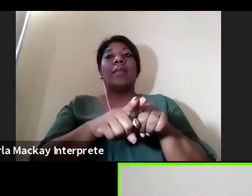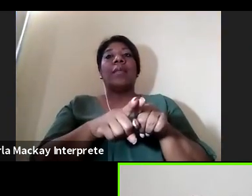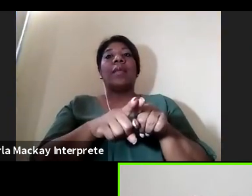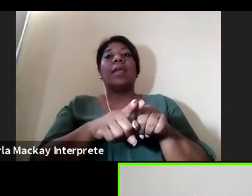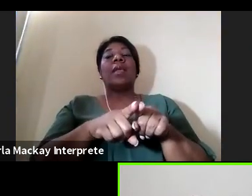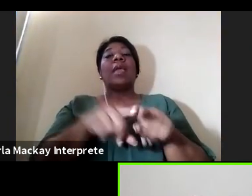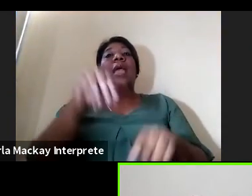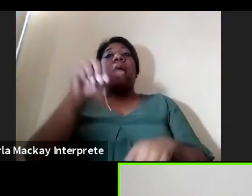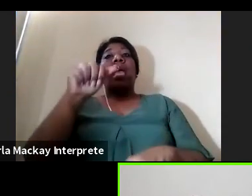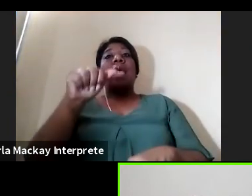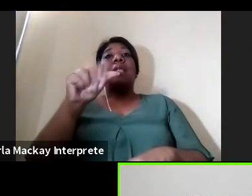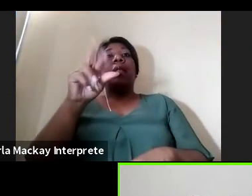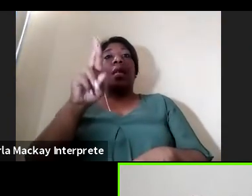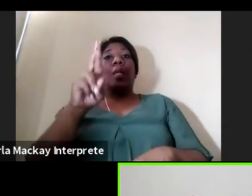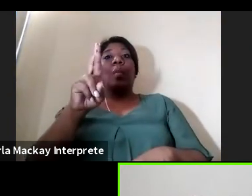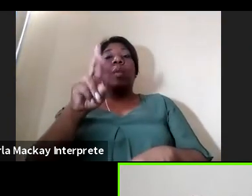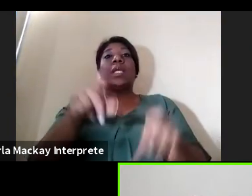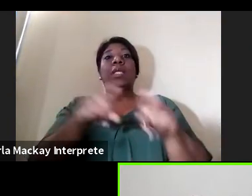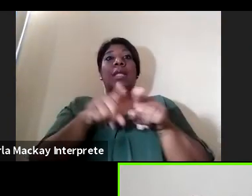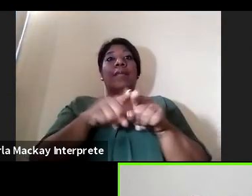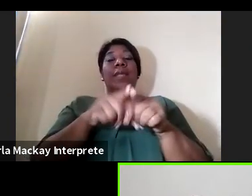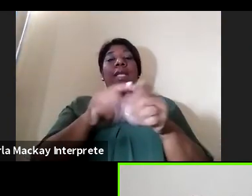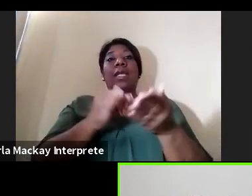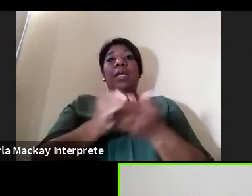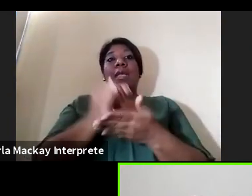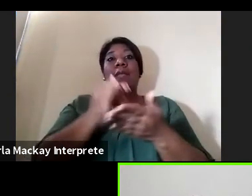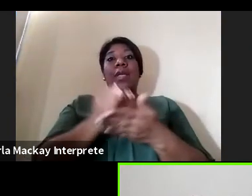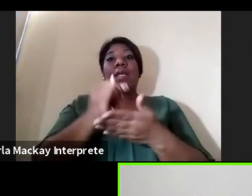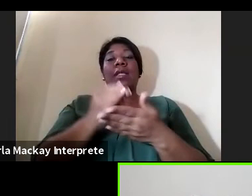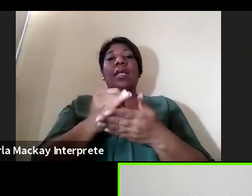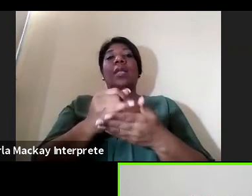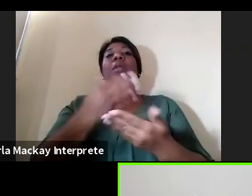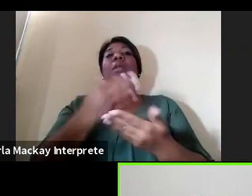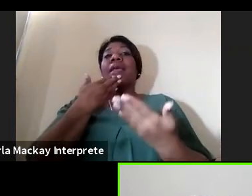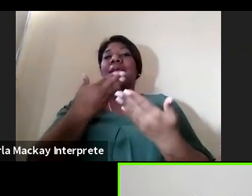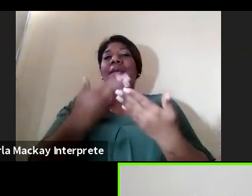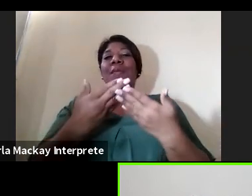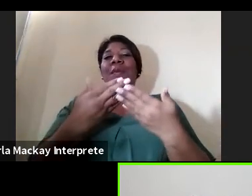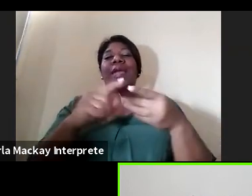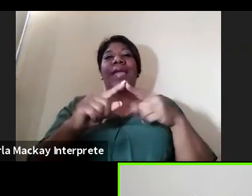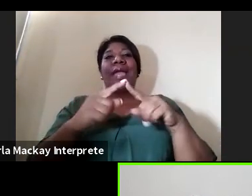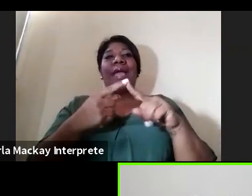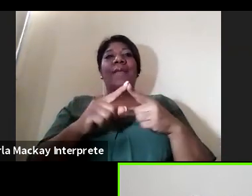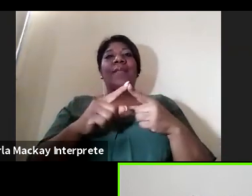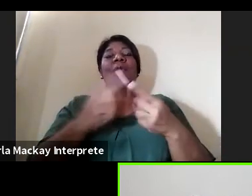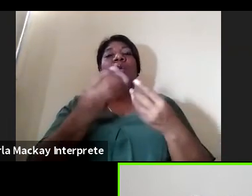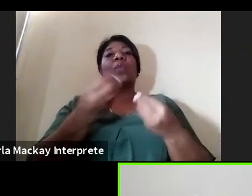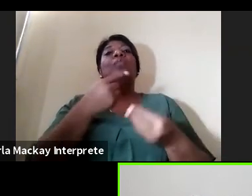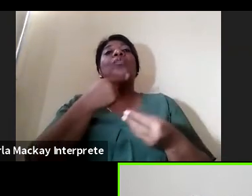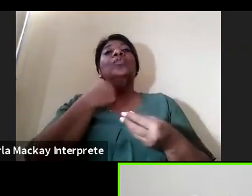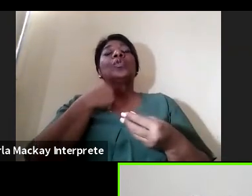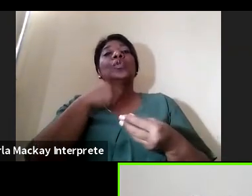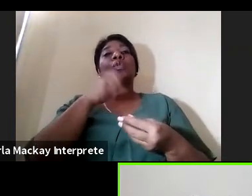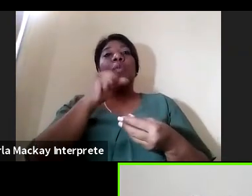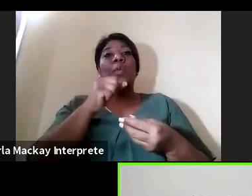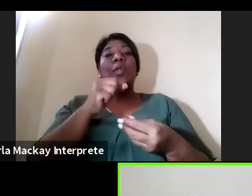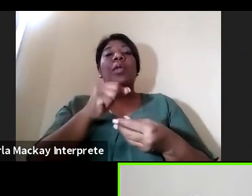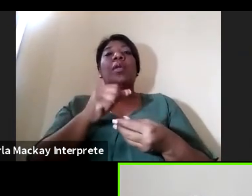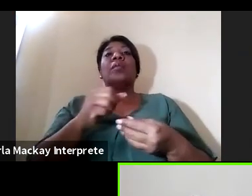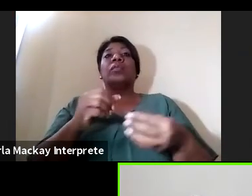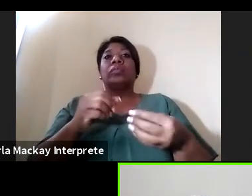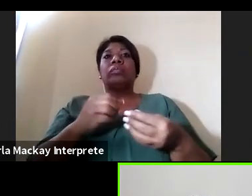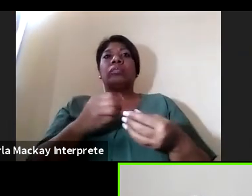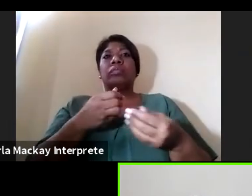que es uno de nuestros investigadores y buen amigo y con muchísimo gusto estamos para eso precisamente las